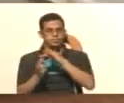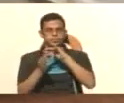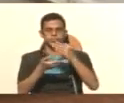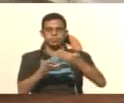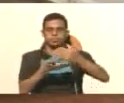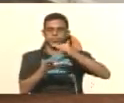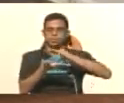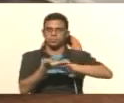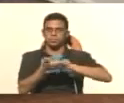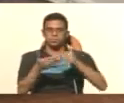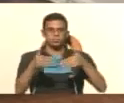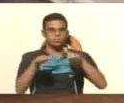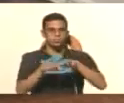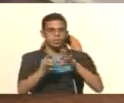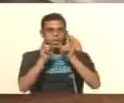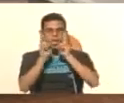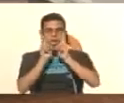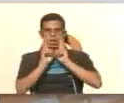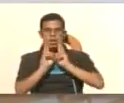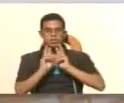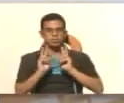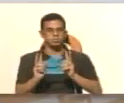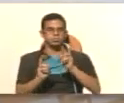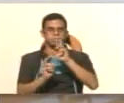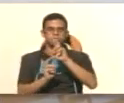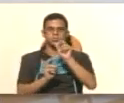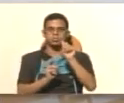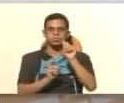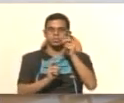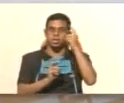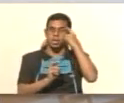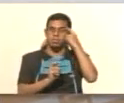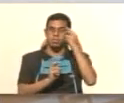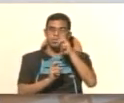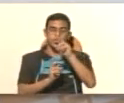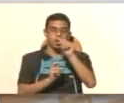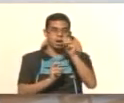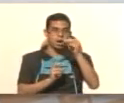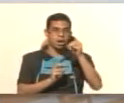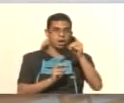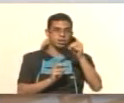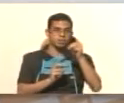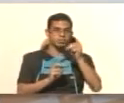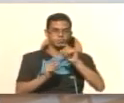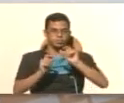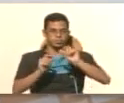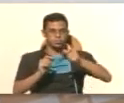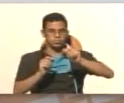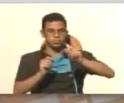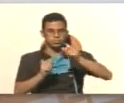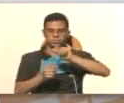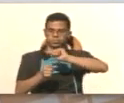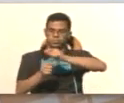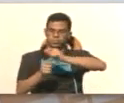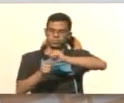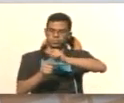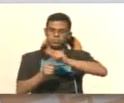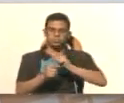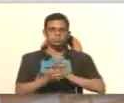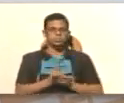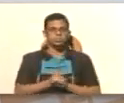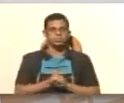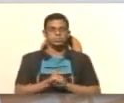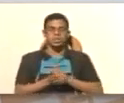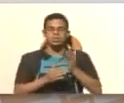hecho el mantenimiento preventivo de la memoria RAM, procedemos a cerrar ambos tornillos que desconectamos